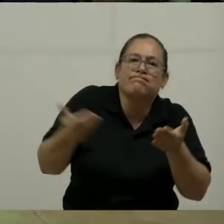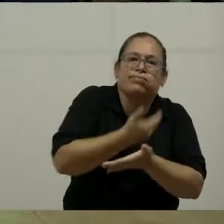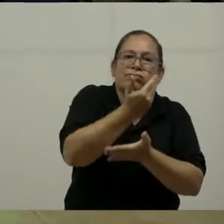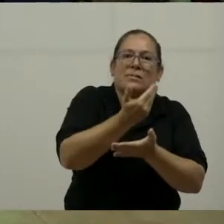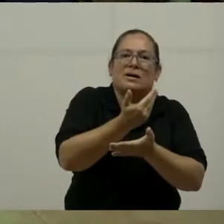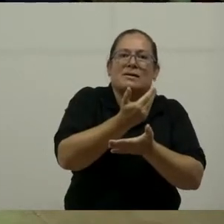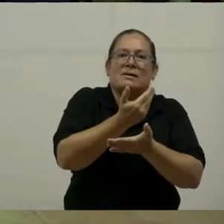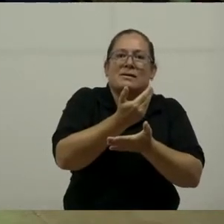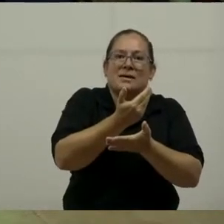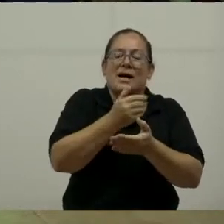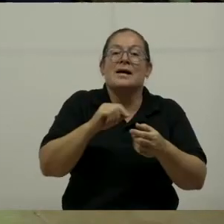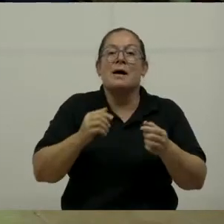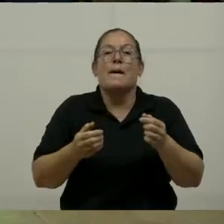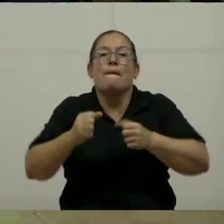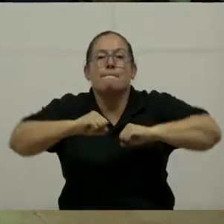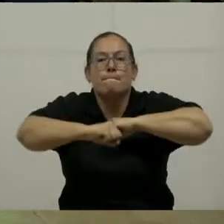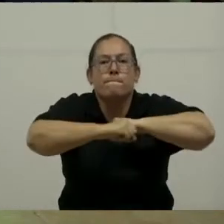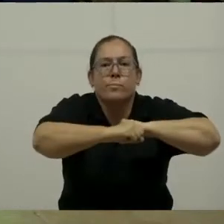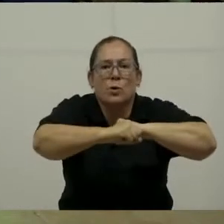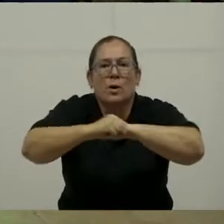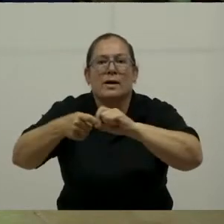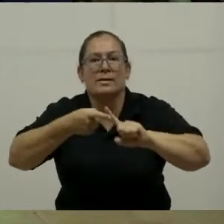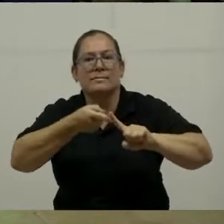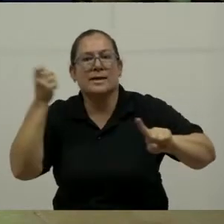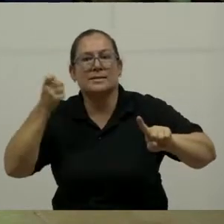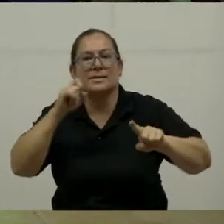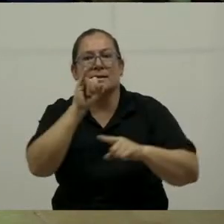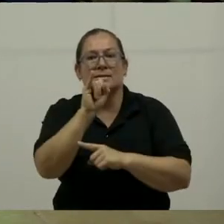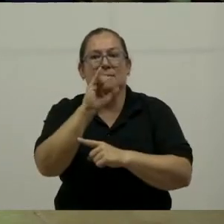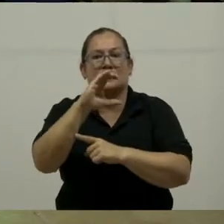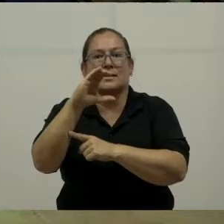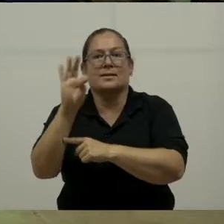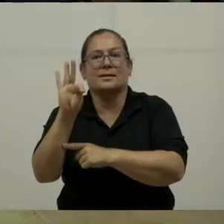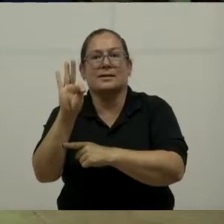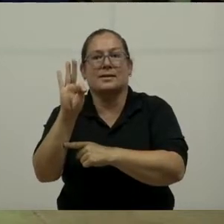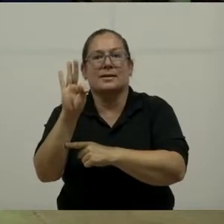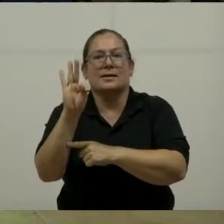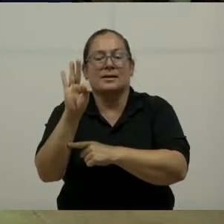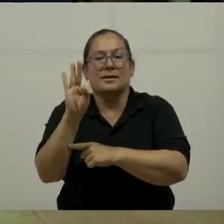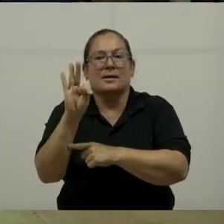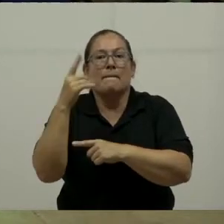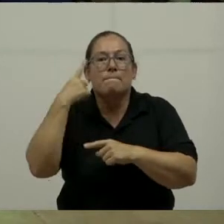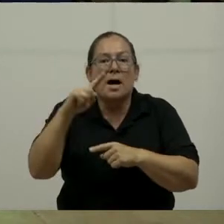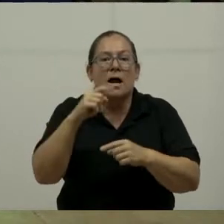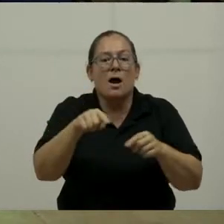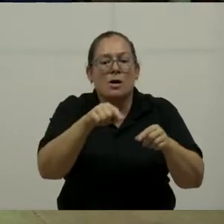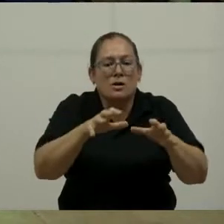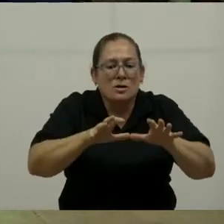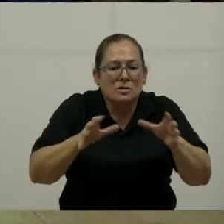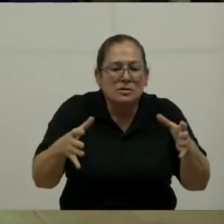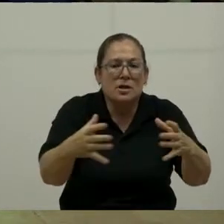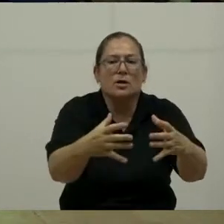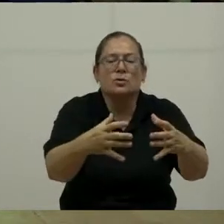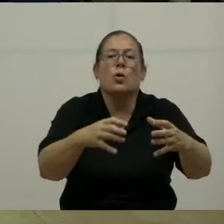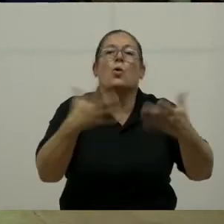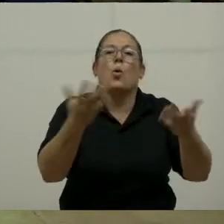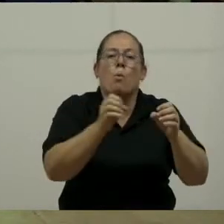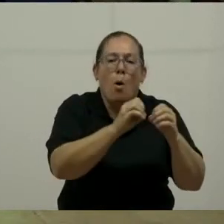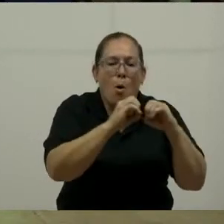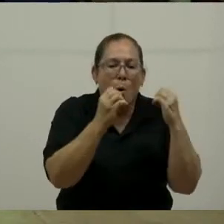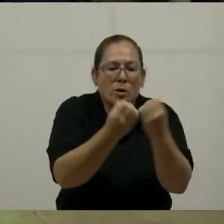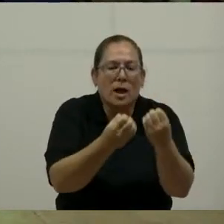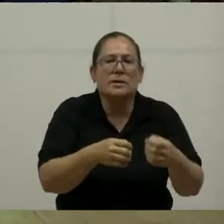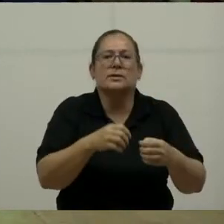promover desde el Ministerio de Turismo, desde el ICT, al sector privado para que se organice y forme una